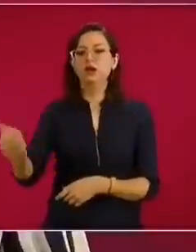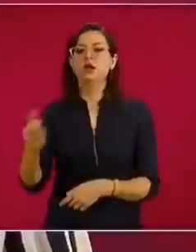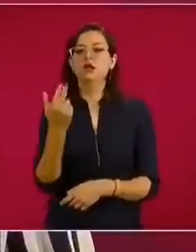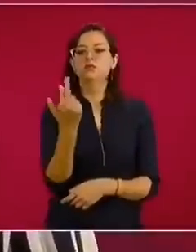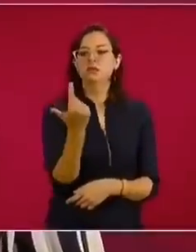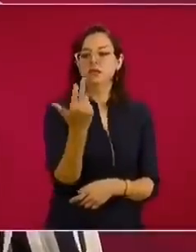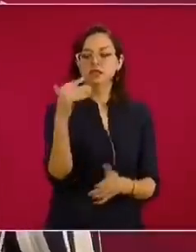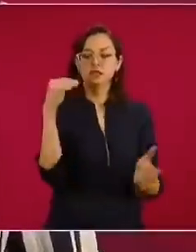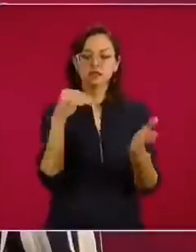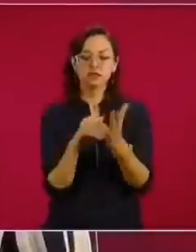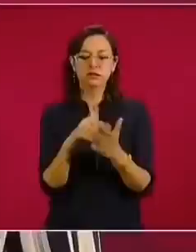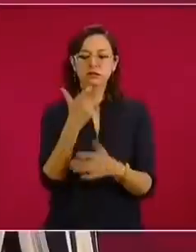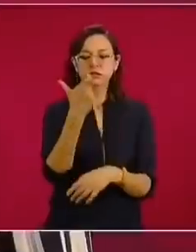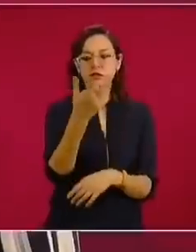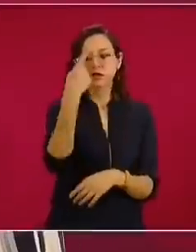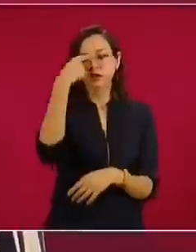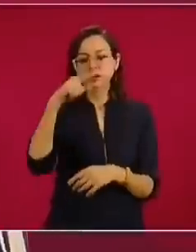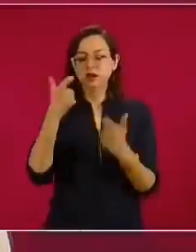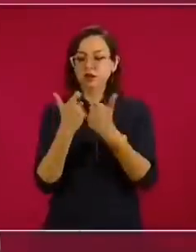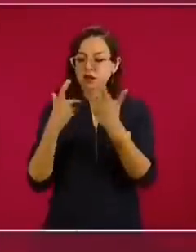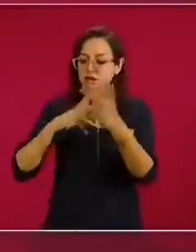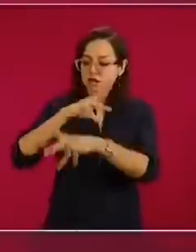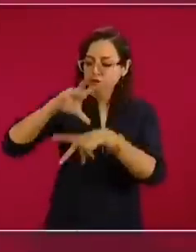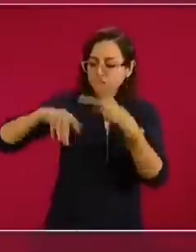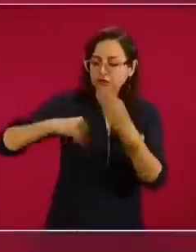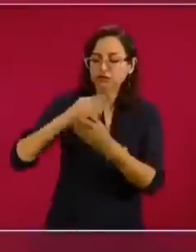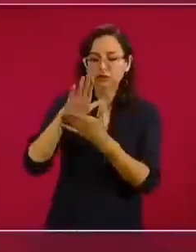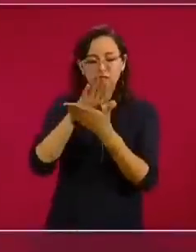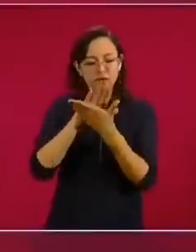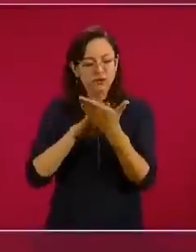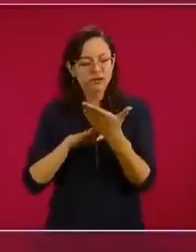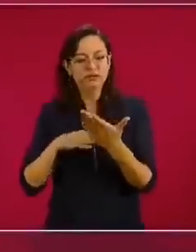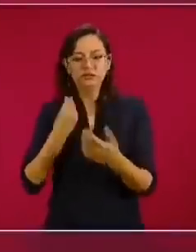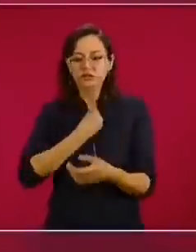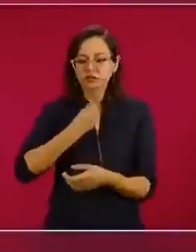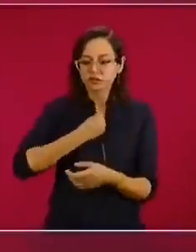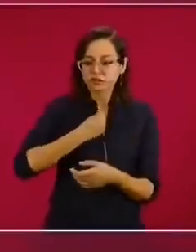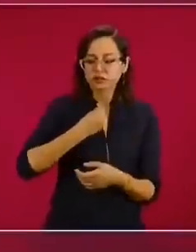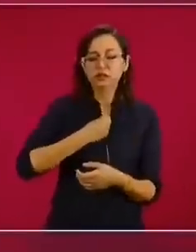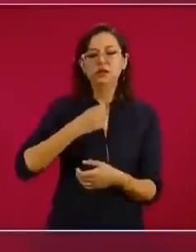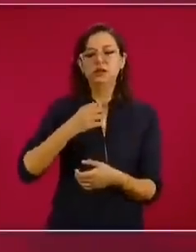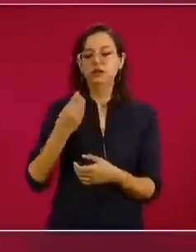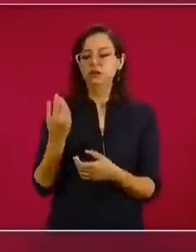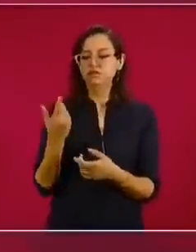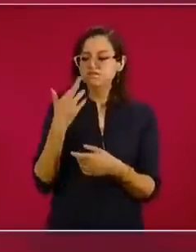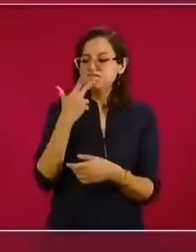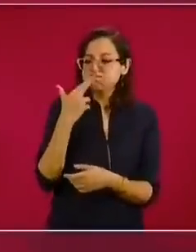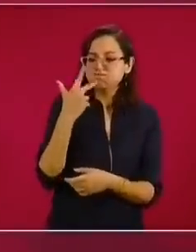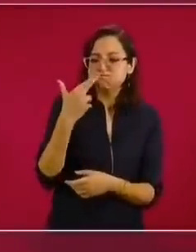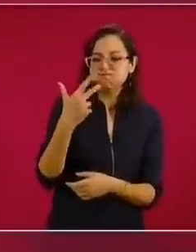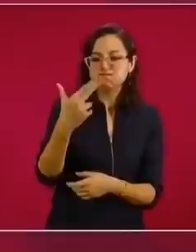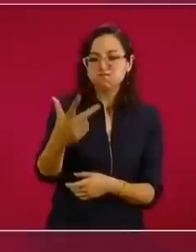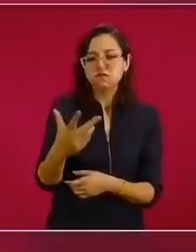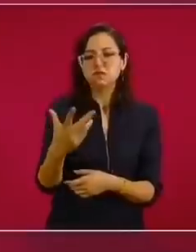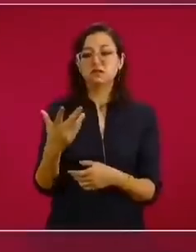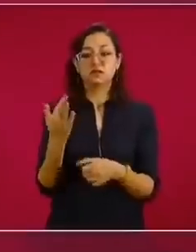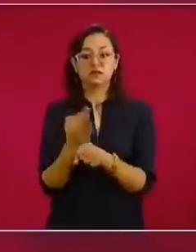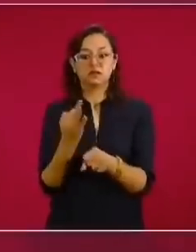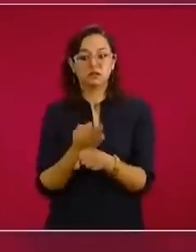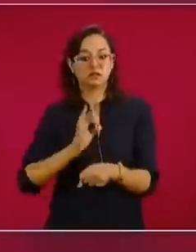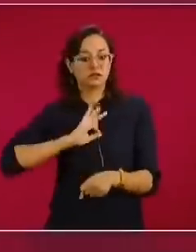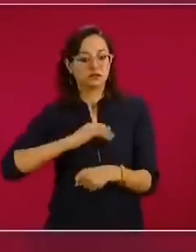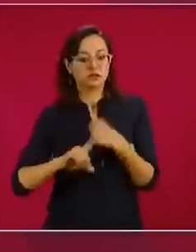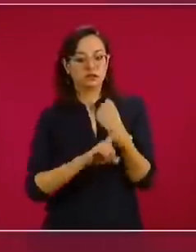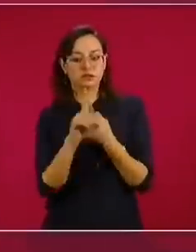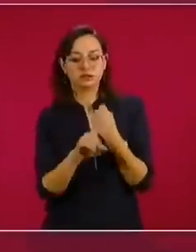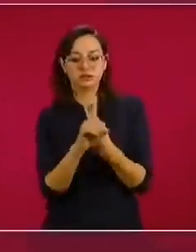local resista mejor los embates de la epidemia. Y es por eso entonces que